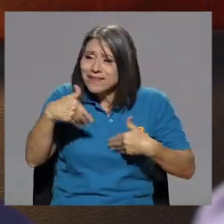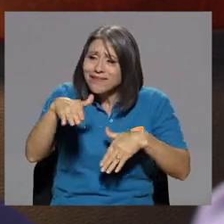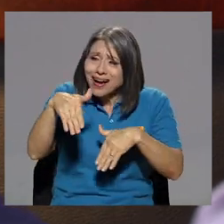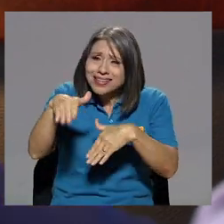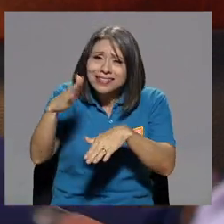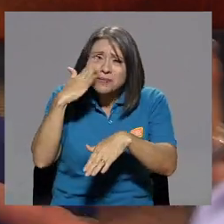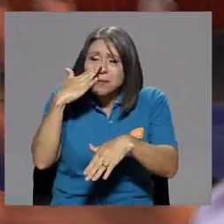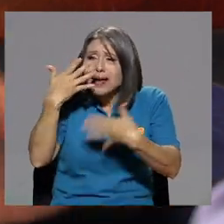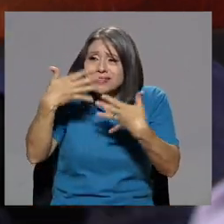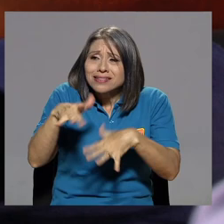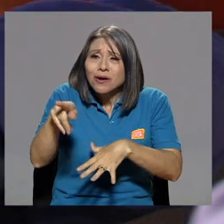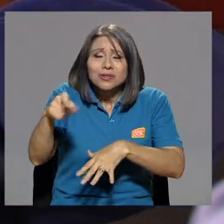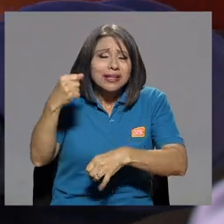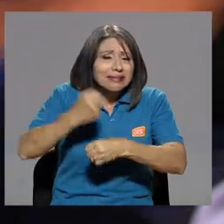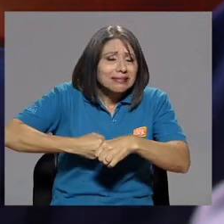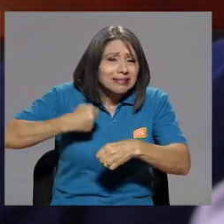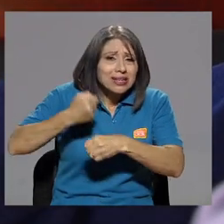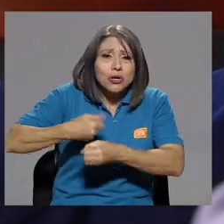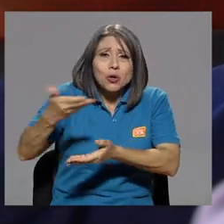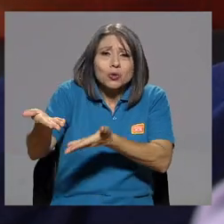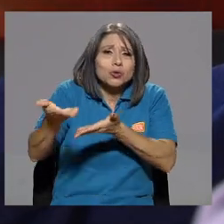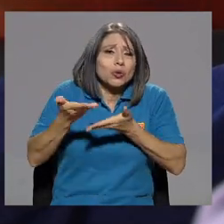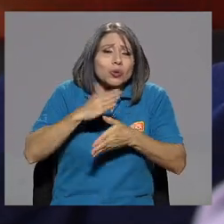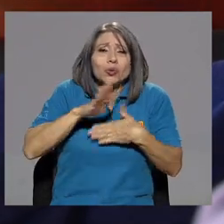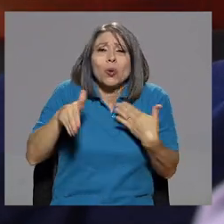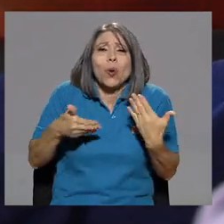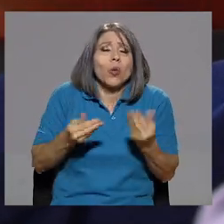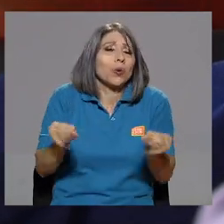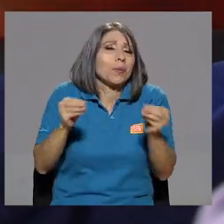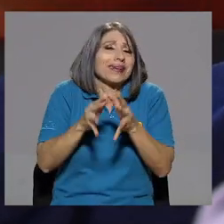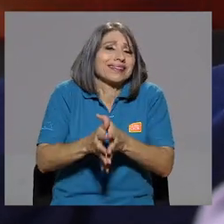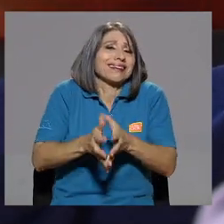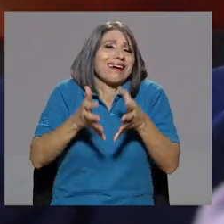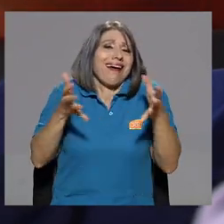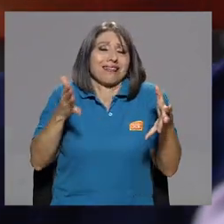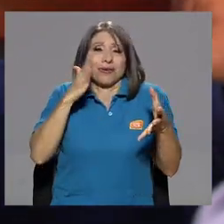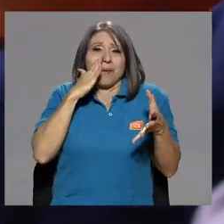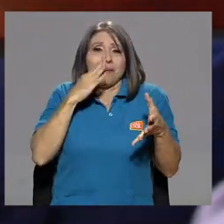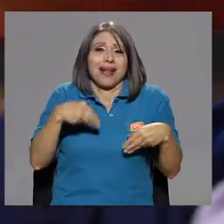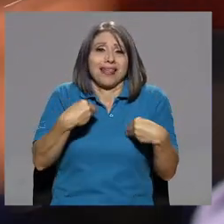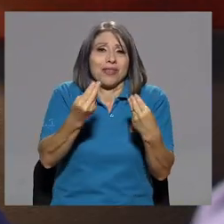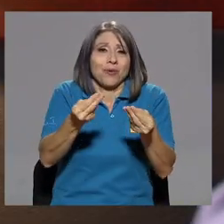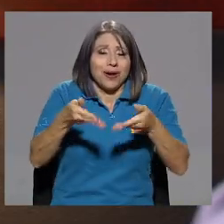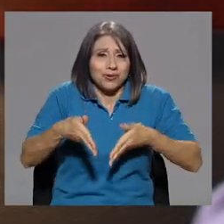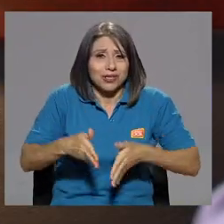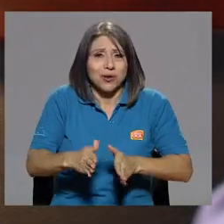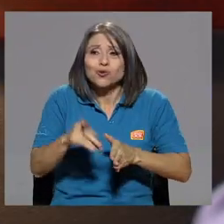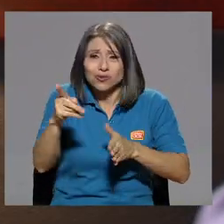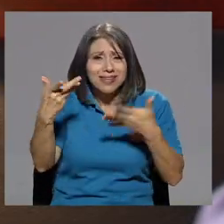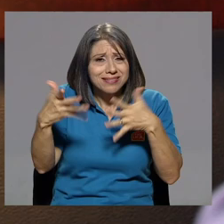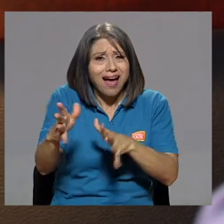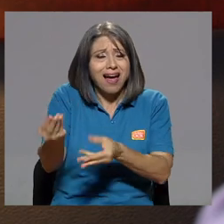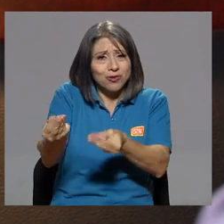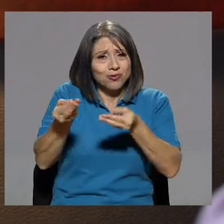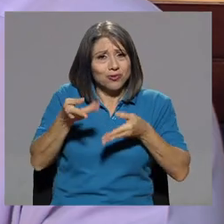váyase mamá, ya usted nos dio todo lo más grande que le puede dar una madre a los hijos. Usted nos lo dio a nosotros.